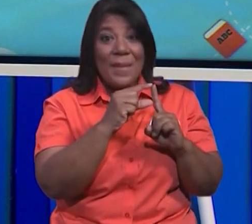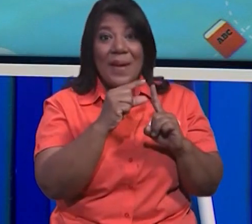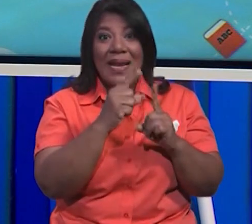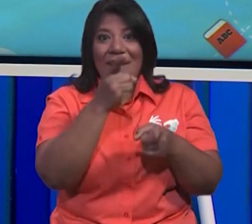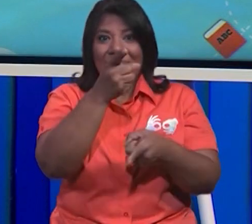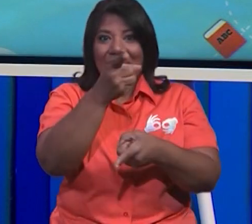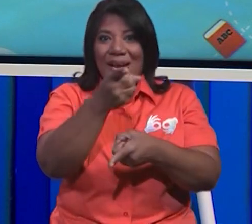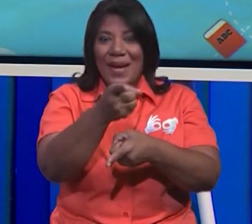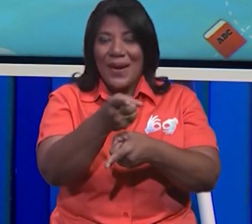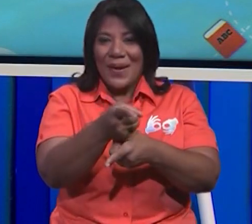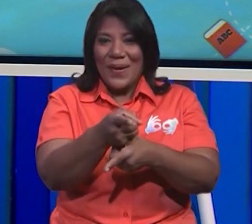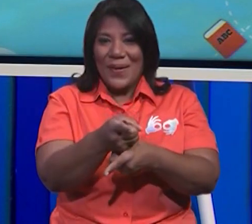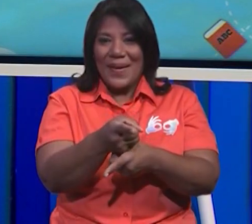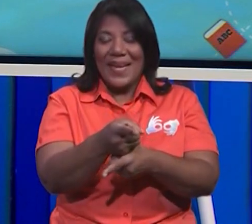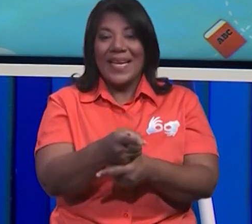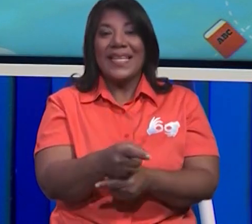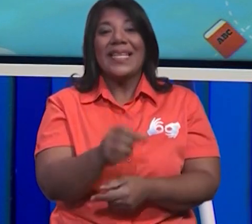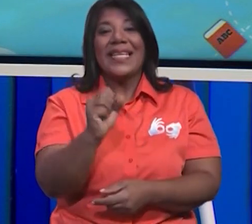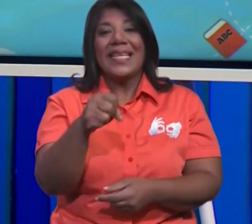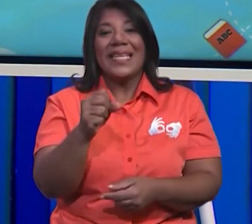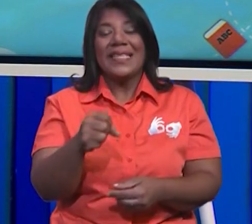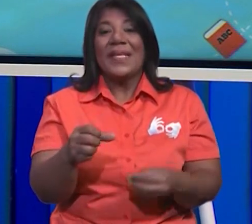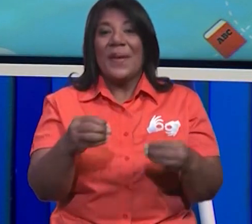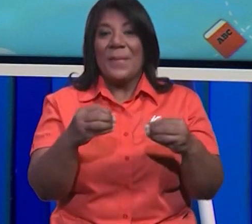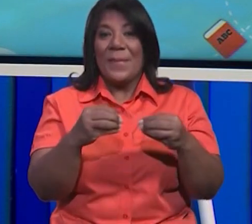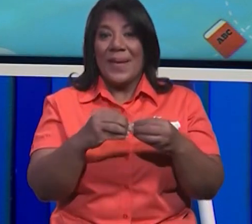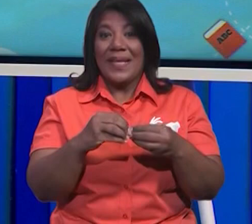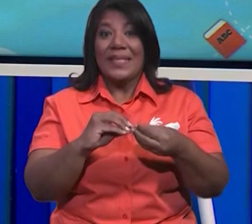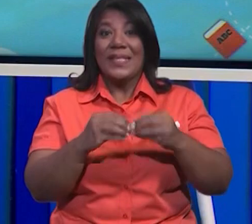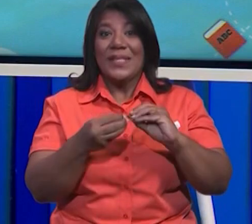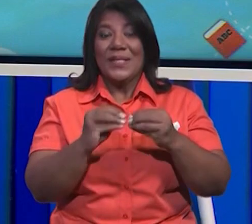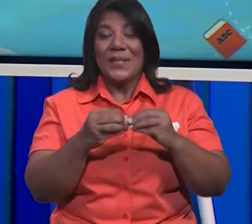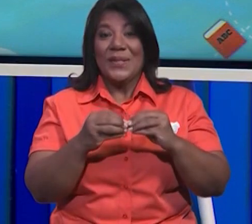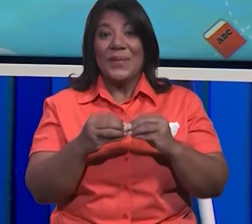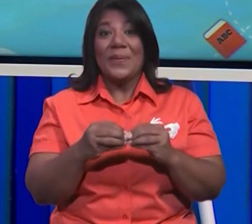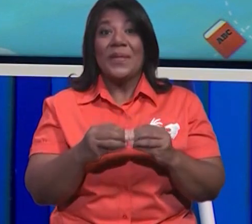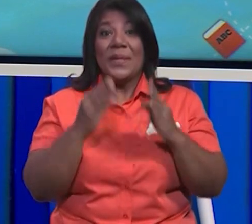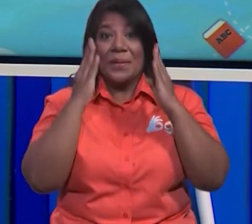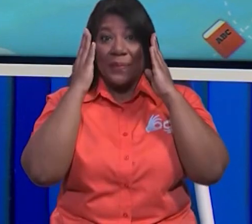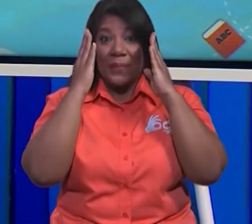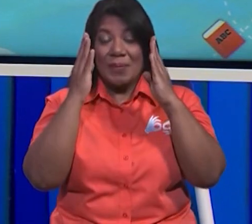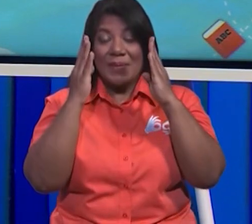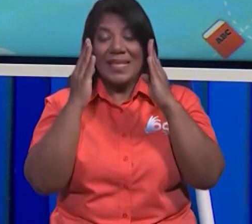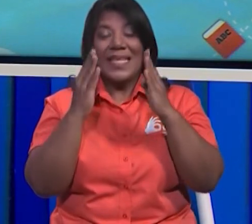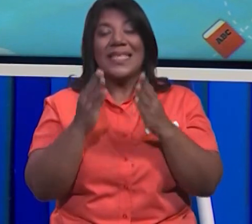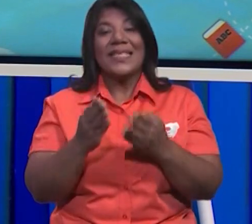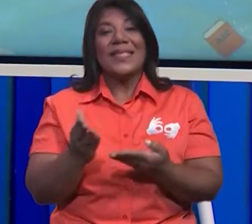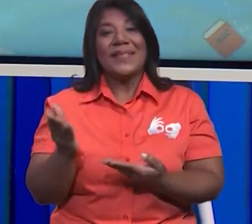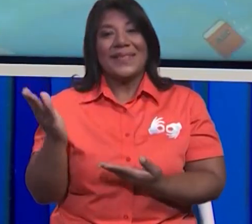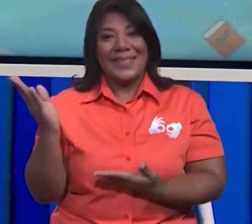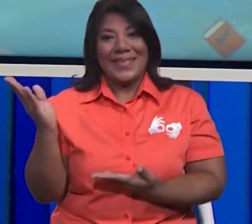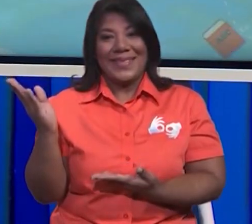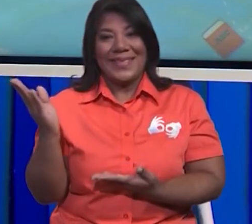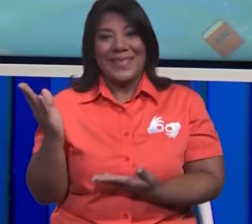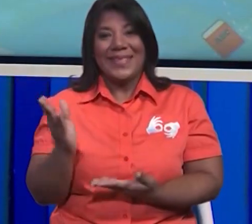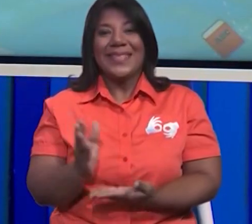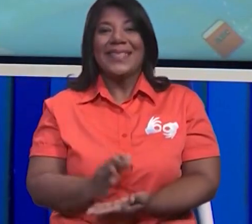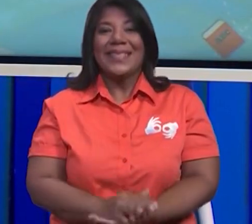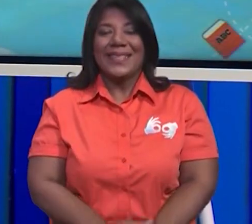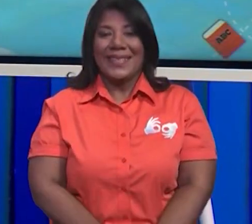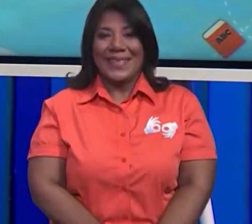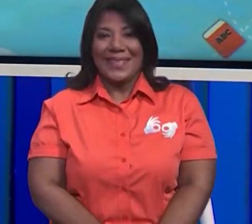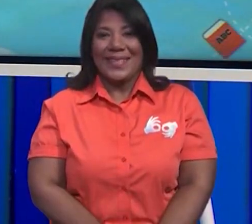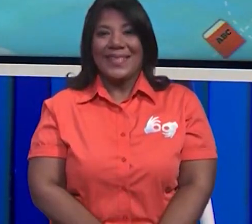Como ves, vamos a seguir aprendiendo muchos números más. Así que, atento, presta atención. Vamos a borrar aquí,